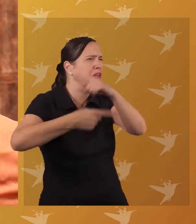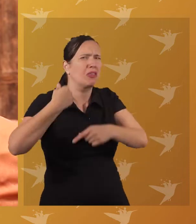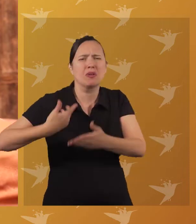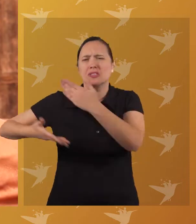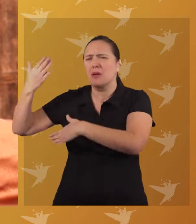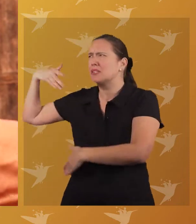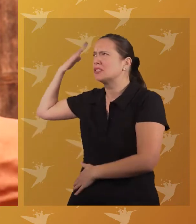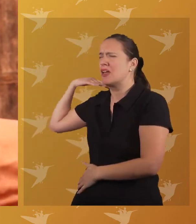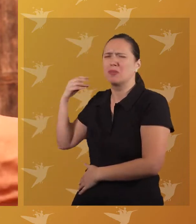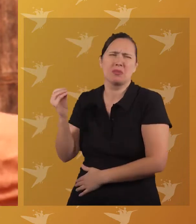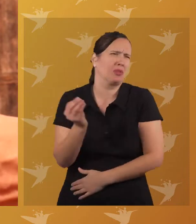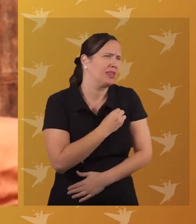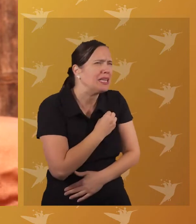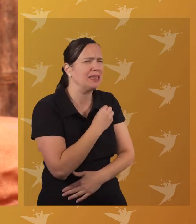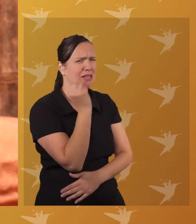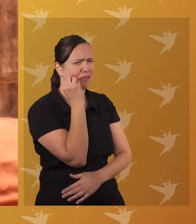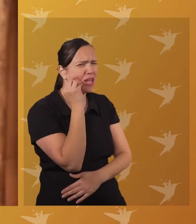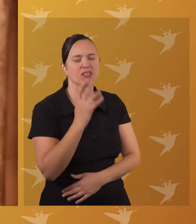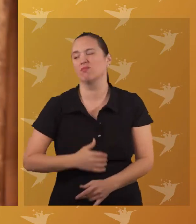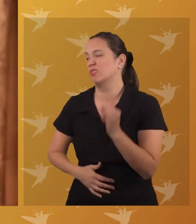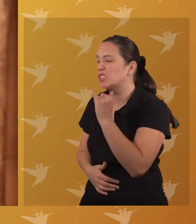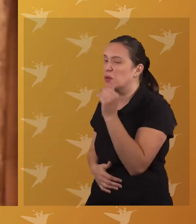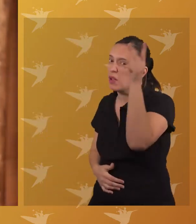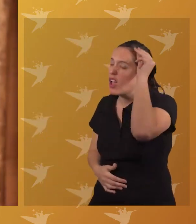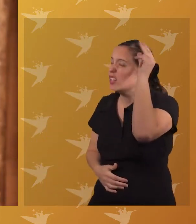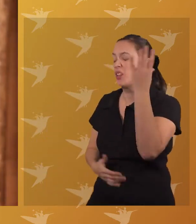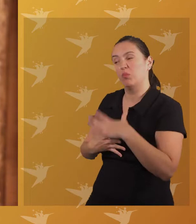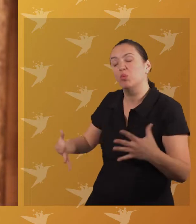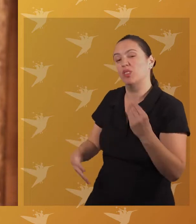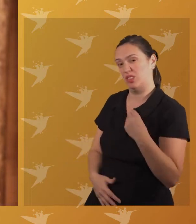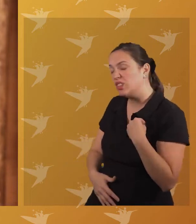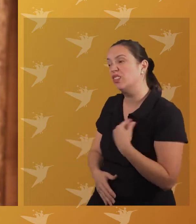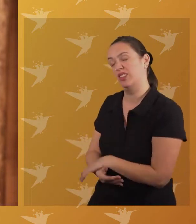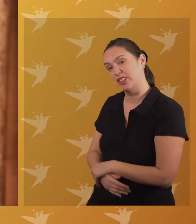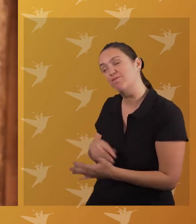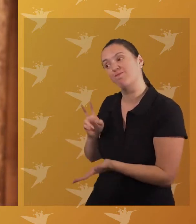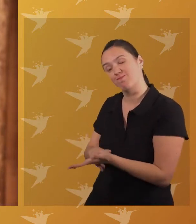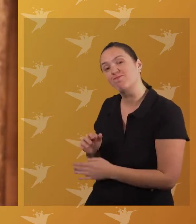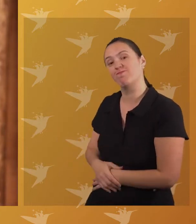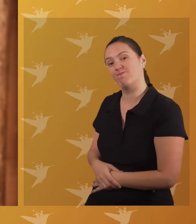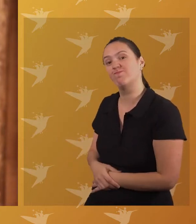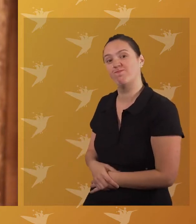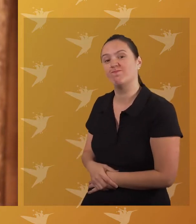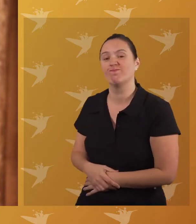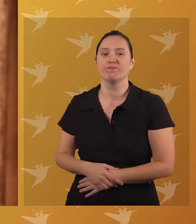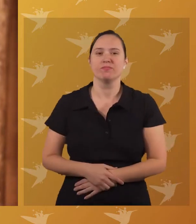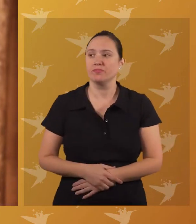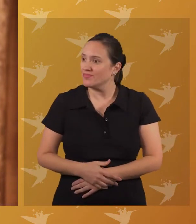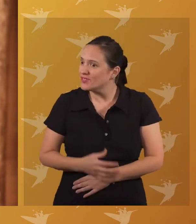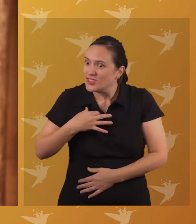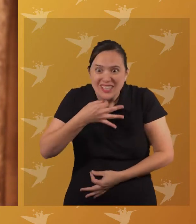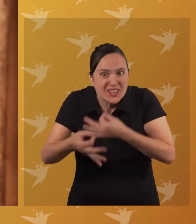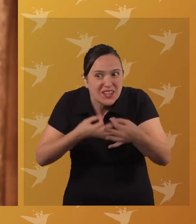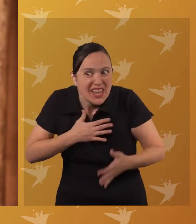antepasados Es muy triste, abuelita Sí, Margarita Es muy triste Ay,